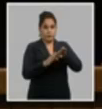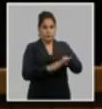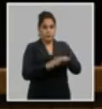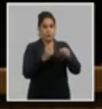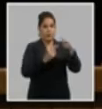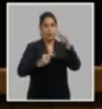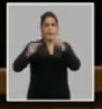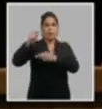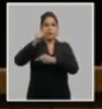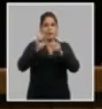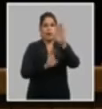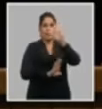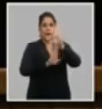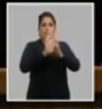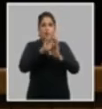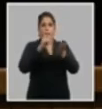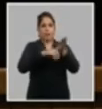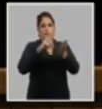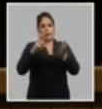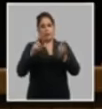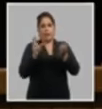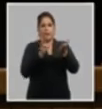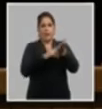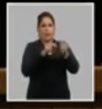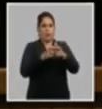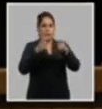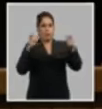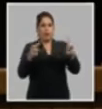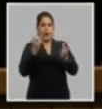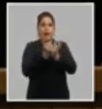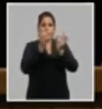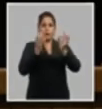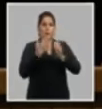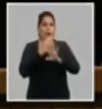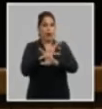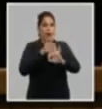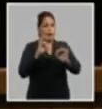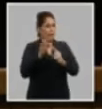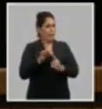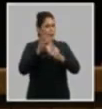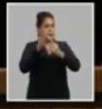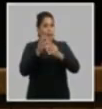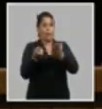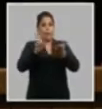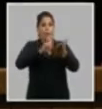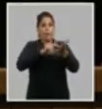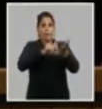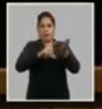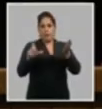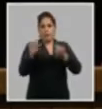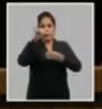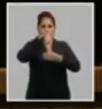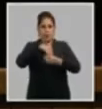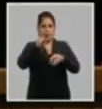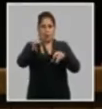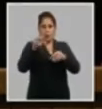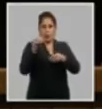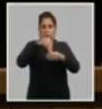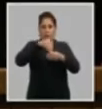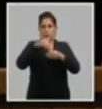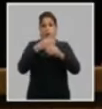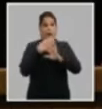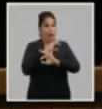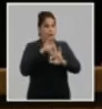priorizar el crecimiento del partido ratificando la calidad como premisa fundamental para el ingreso con